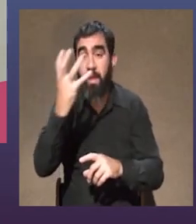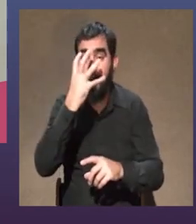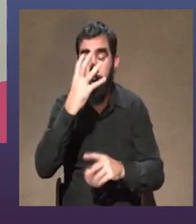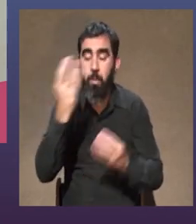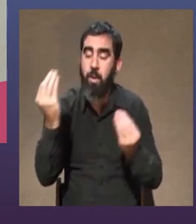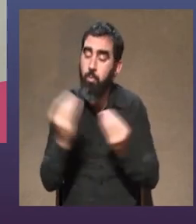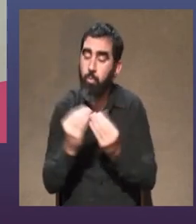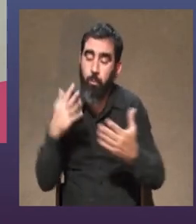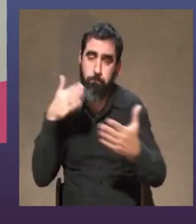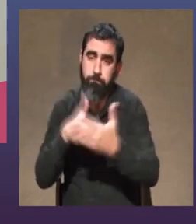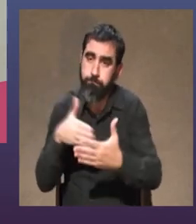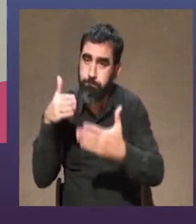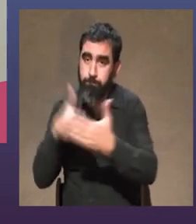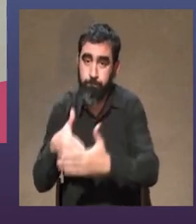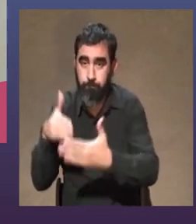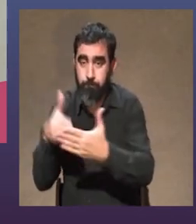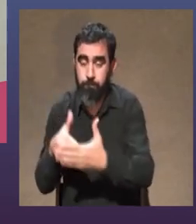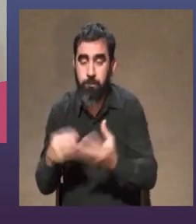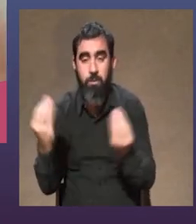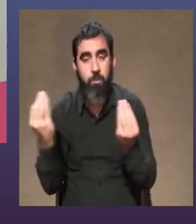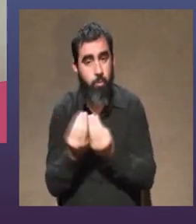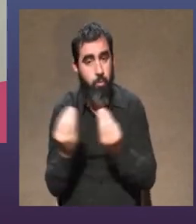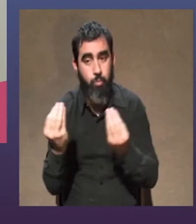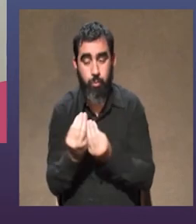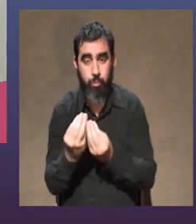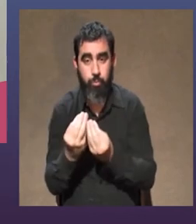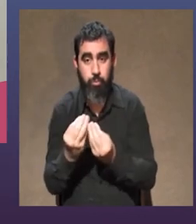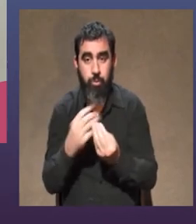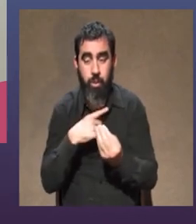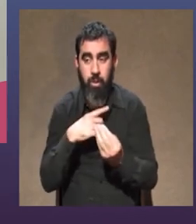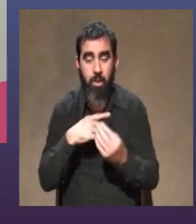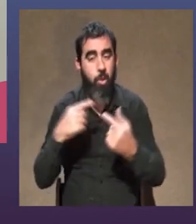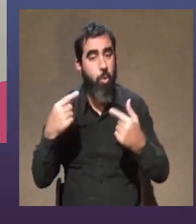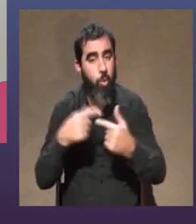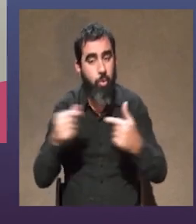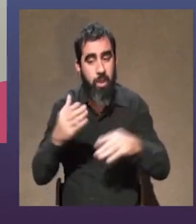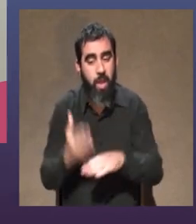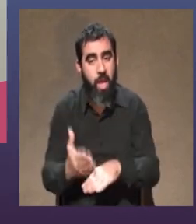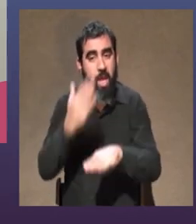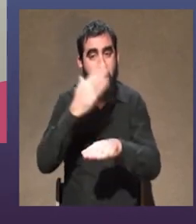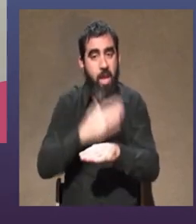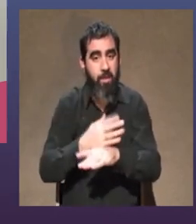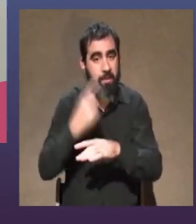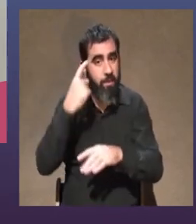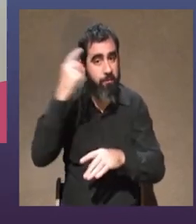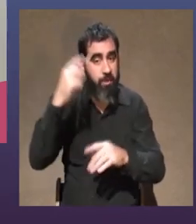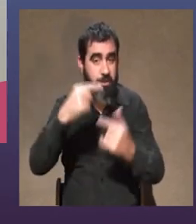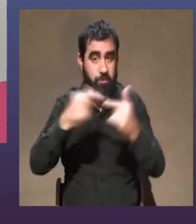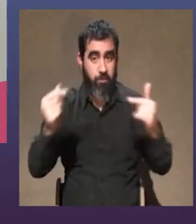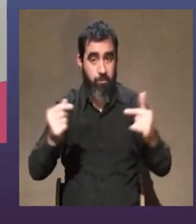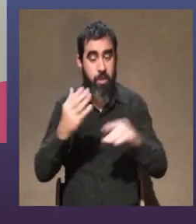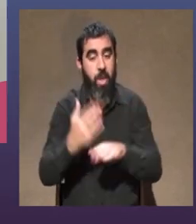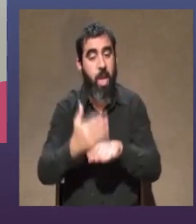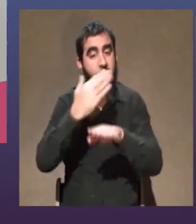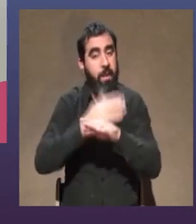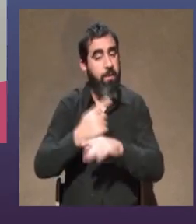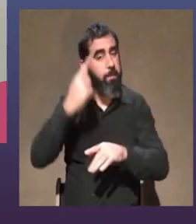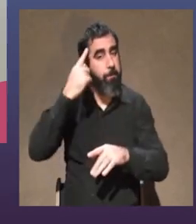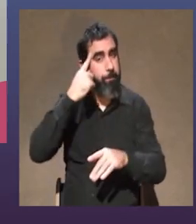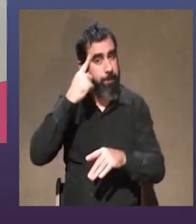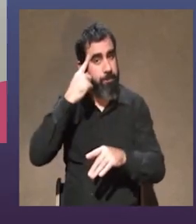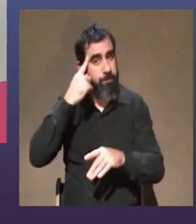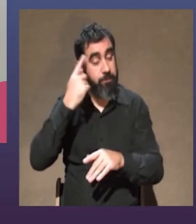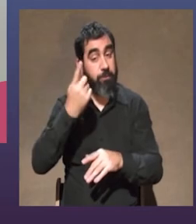obstrucciones hay muchas como muchos encuadres previos antes de la creación y antes del pensamiento entonces